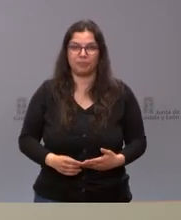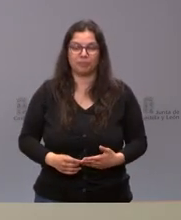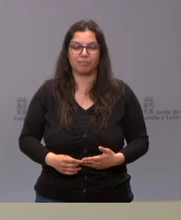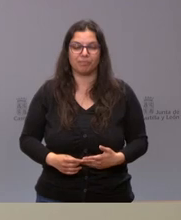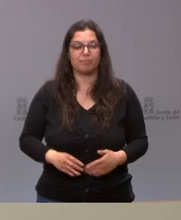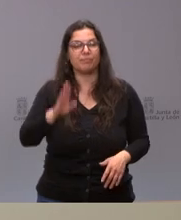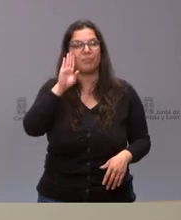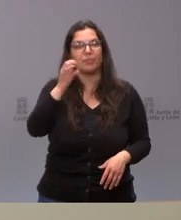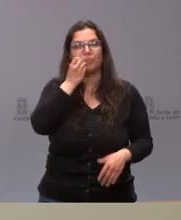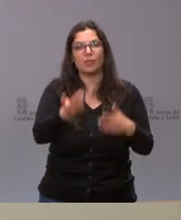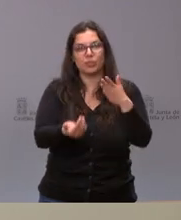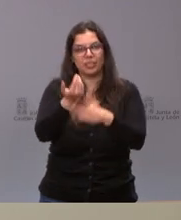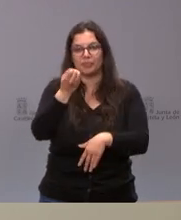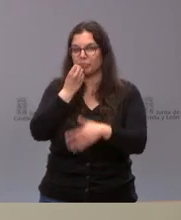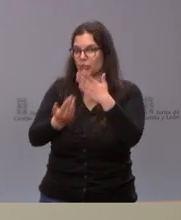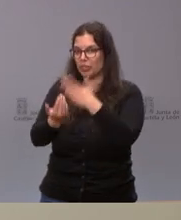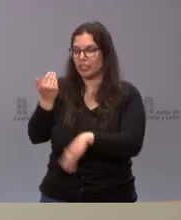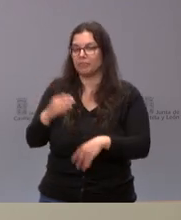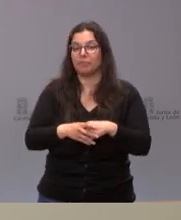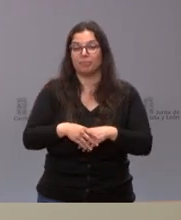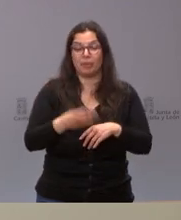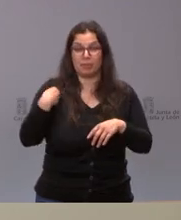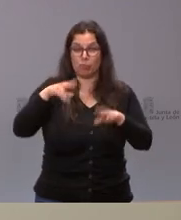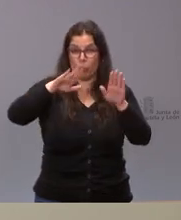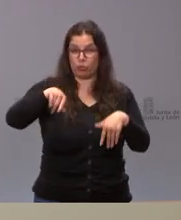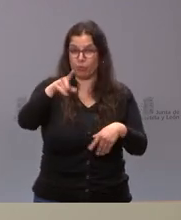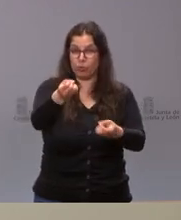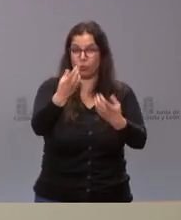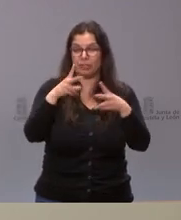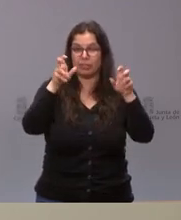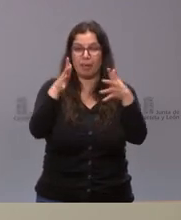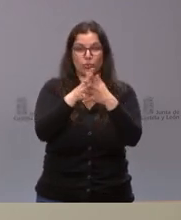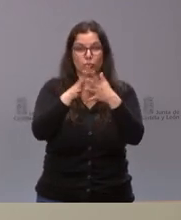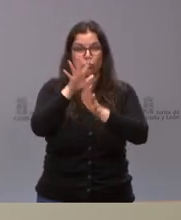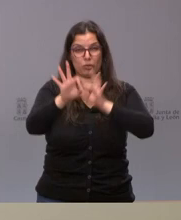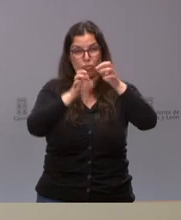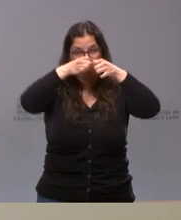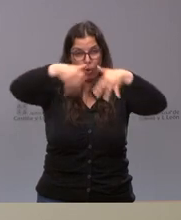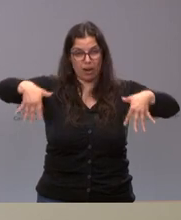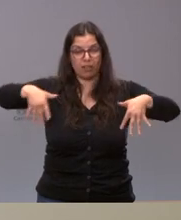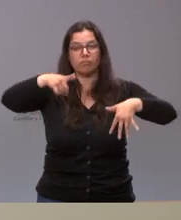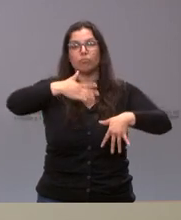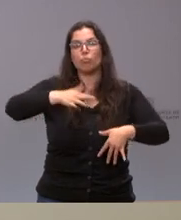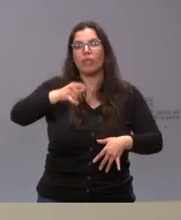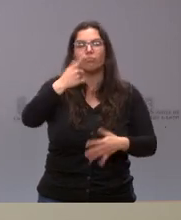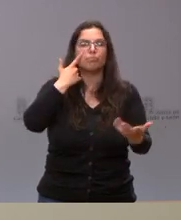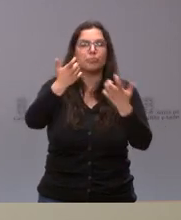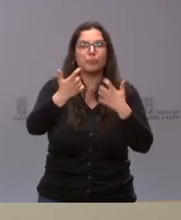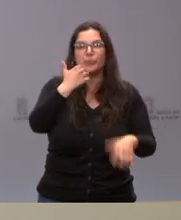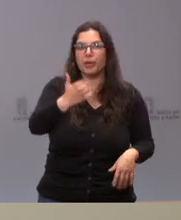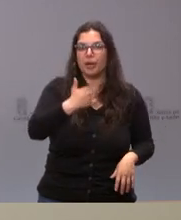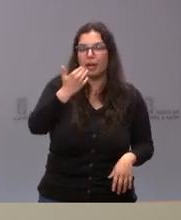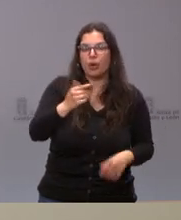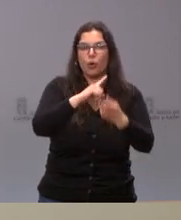Sí, hola, buenos días. Buenos días. En primer lugar, sobre esto último que nos comenta sobre las estructuras orgánicas, no sé si nos puede destacar algo,